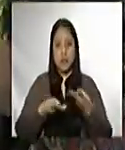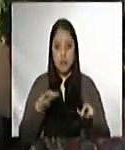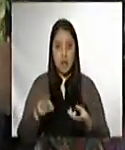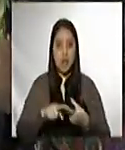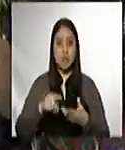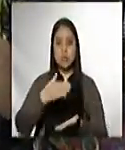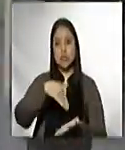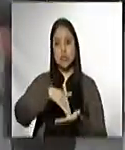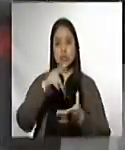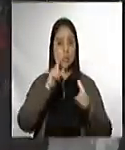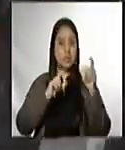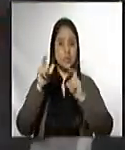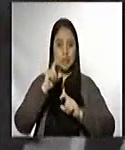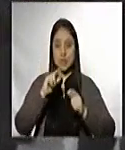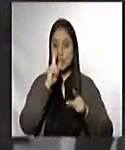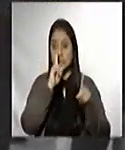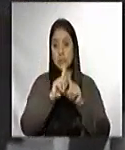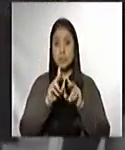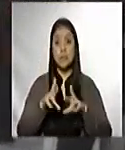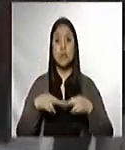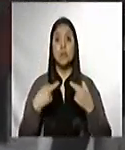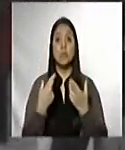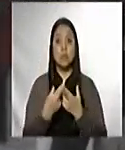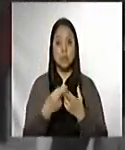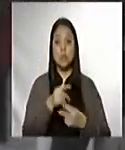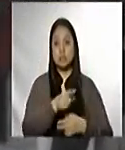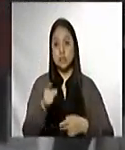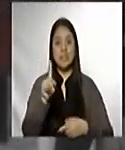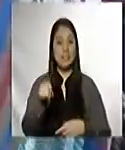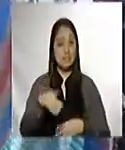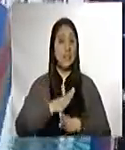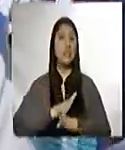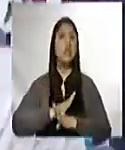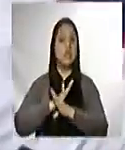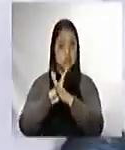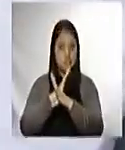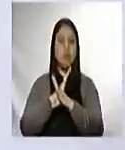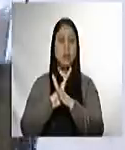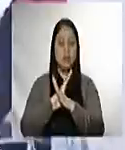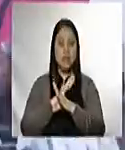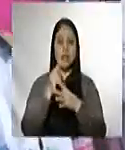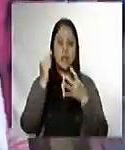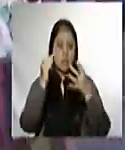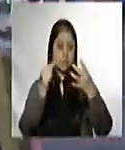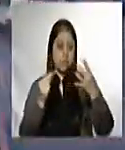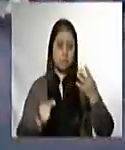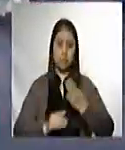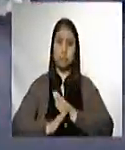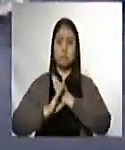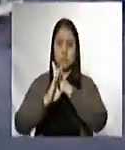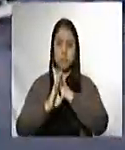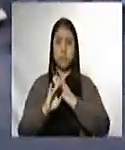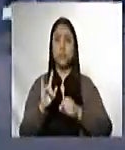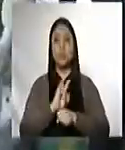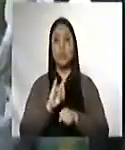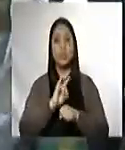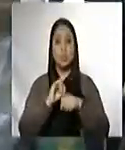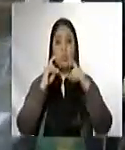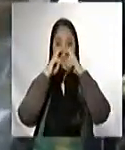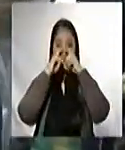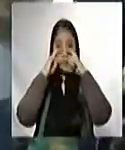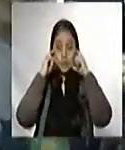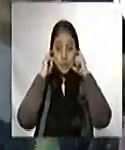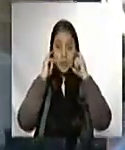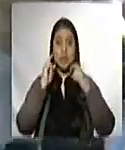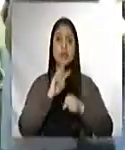centros comerciales y reuniones donde deberá garantizar las medidas de prevención como el uso de mascarilla,